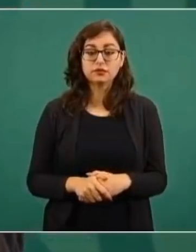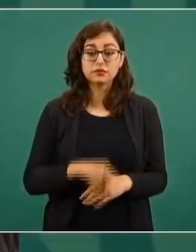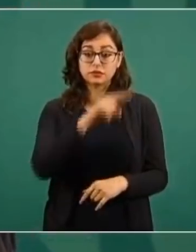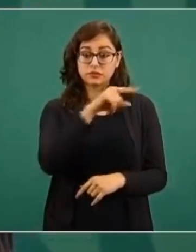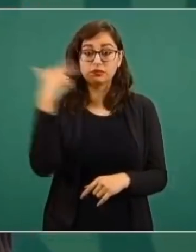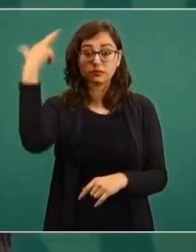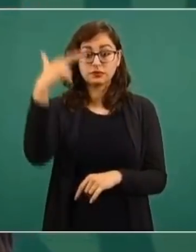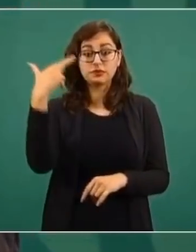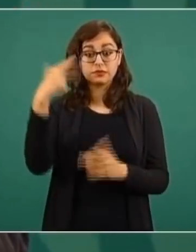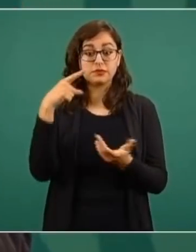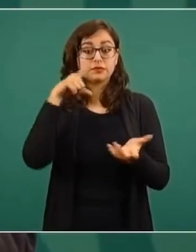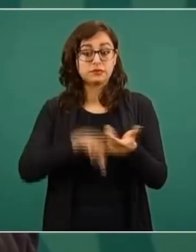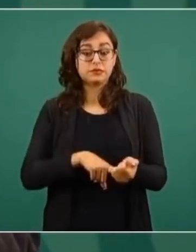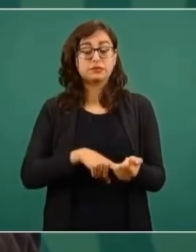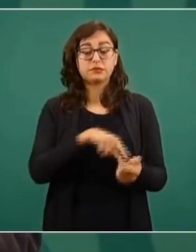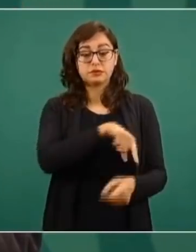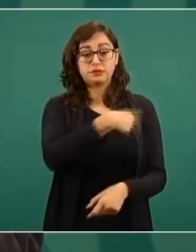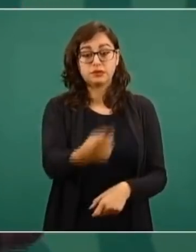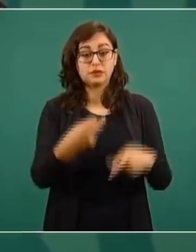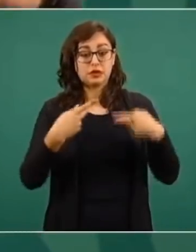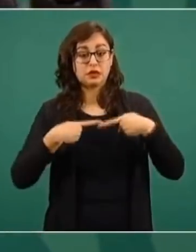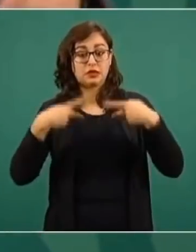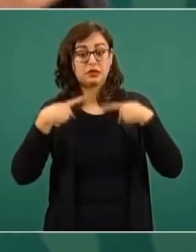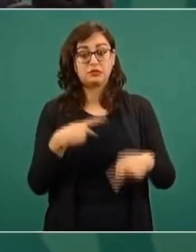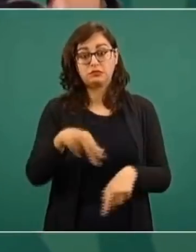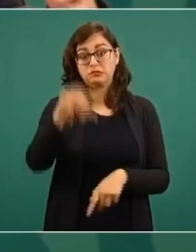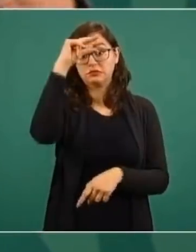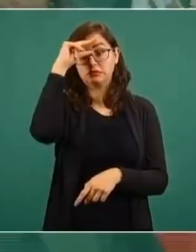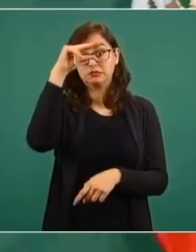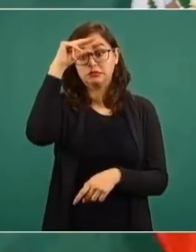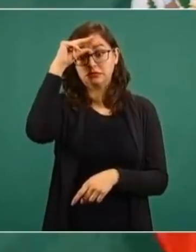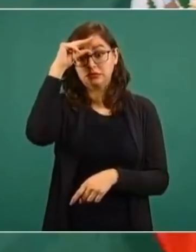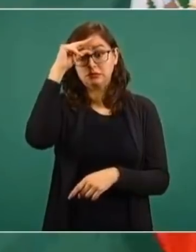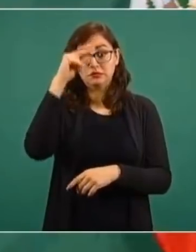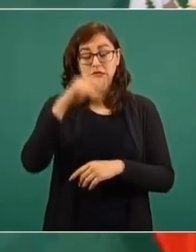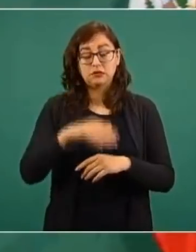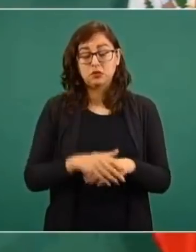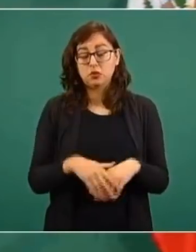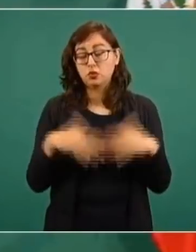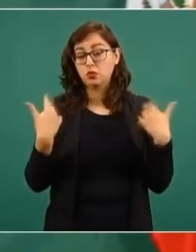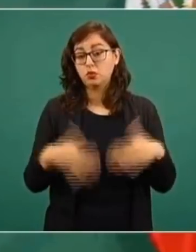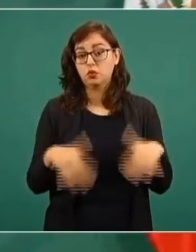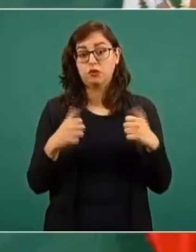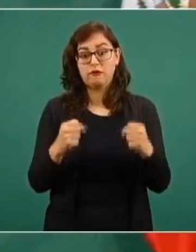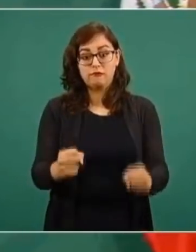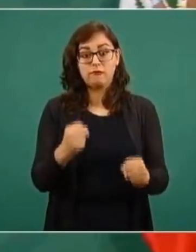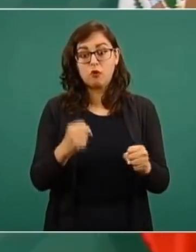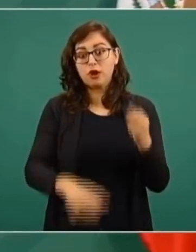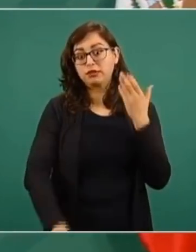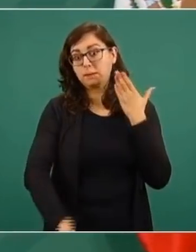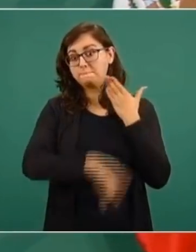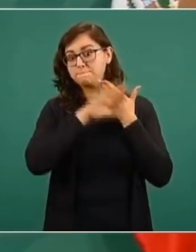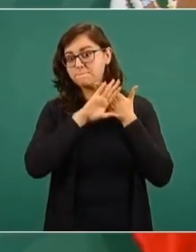se nos lanzó muy fuerte,